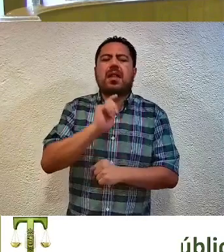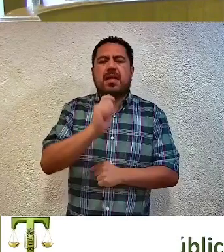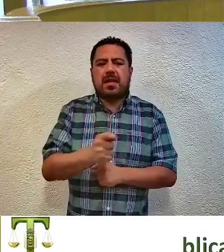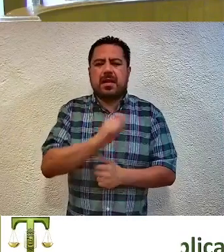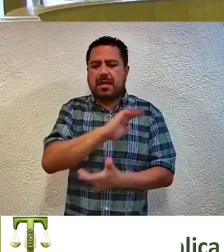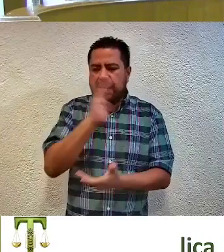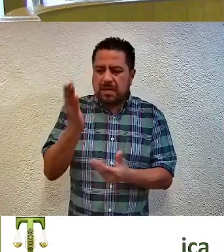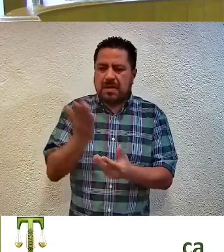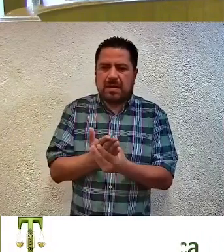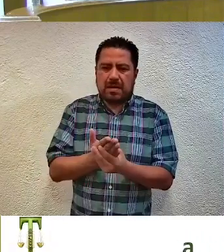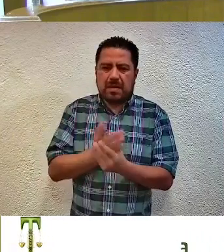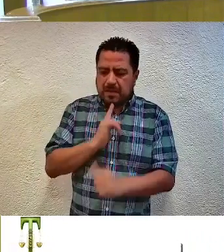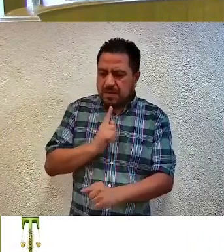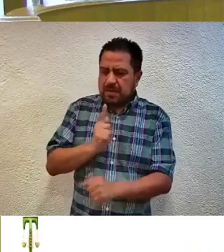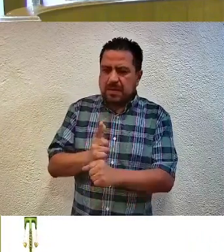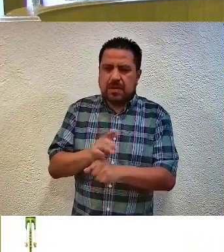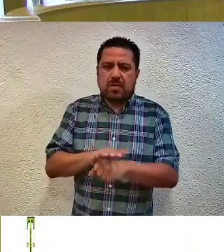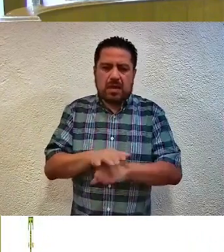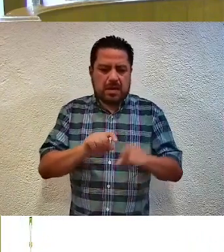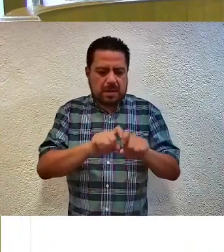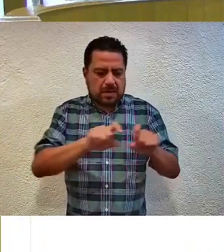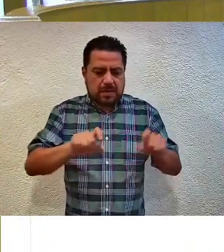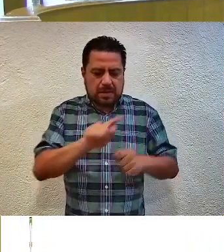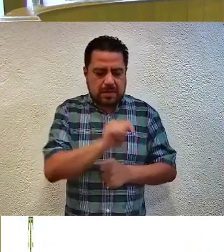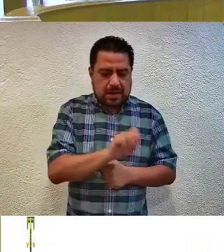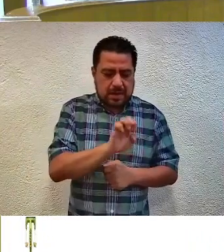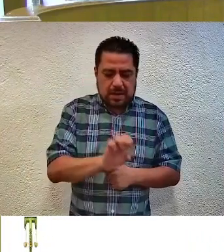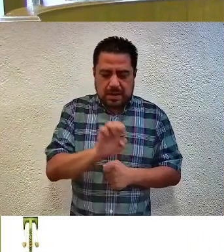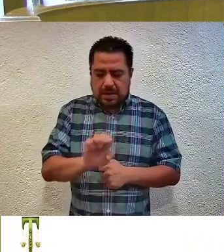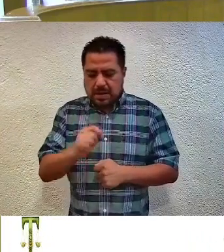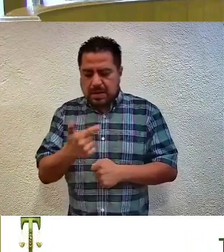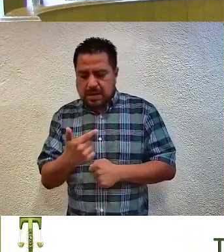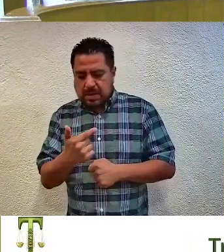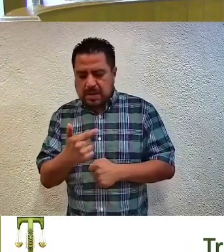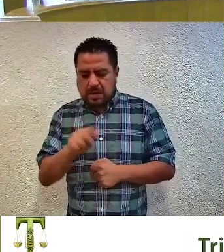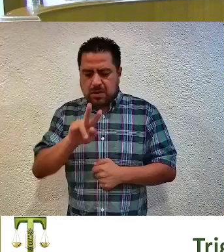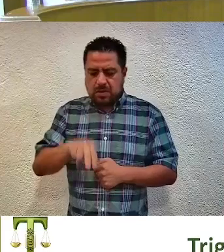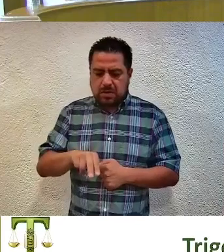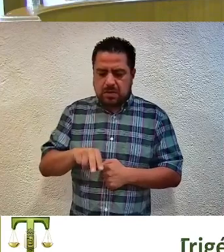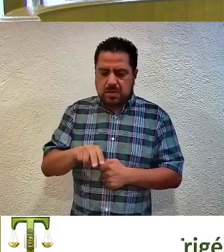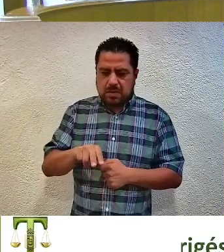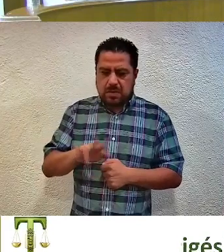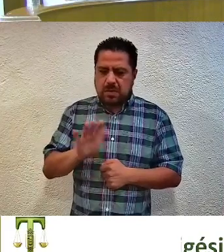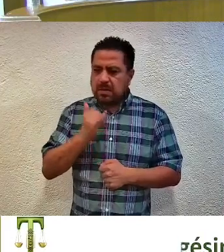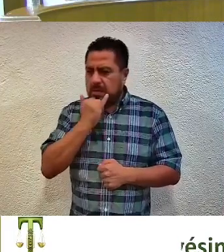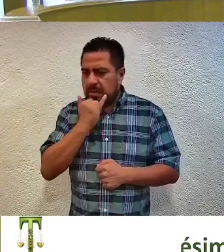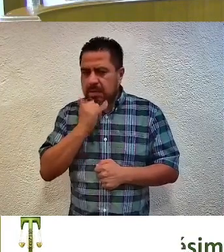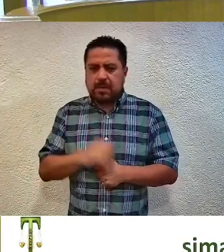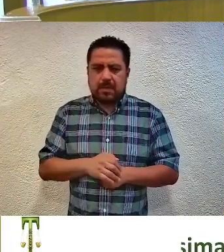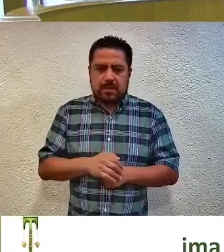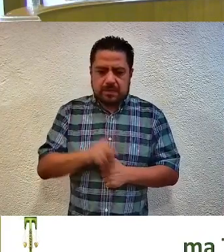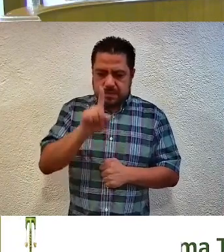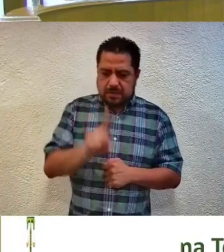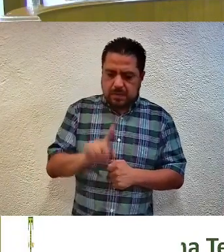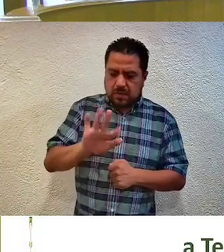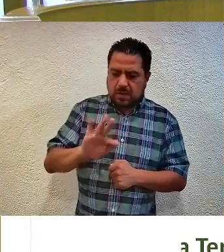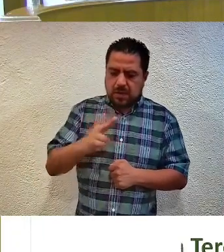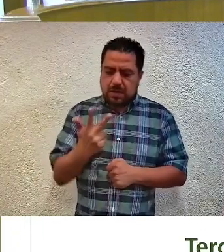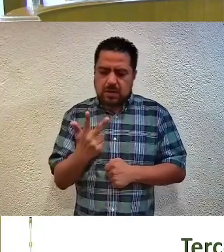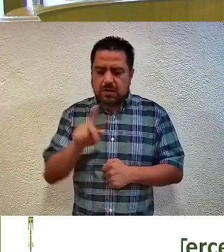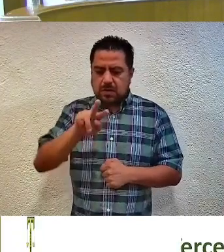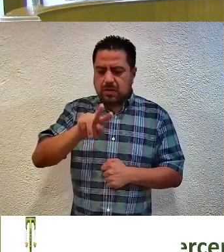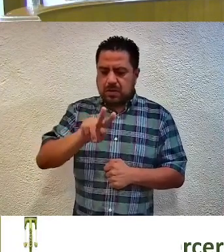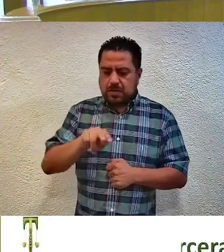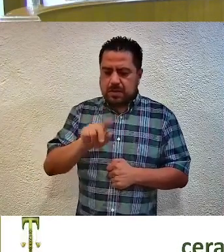al expediente identificado con la clave TEE, diagonal 48, diagonal